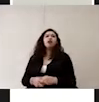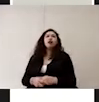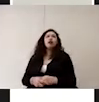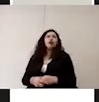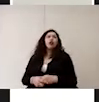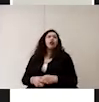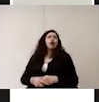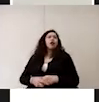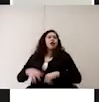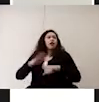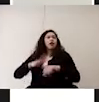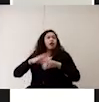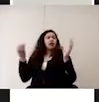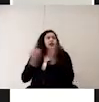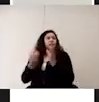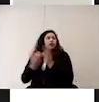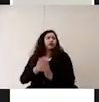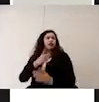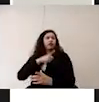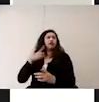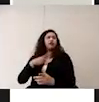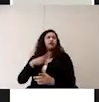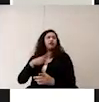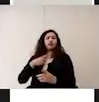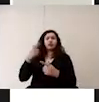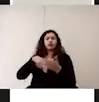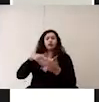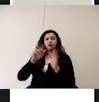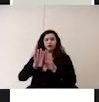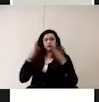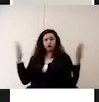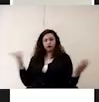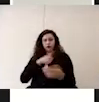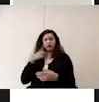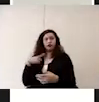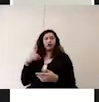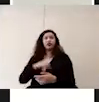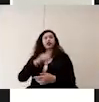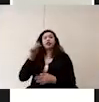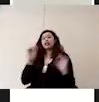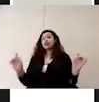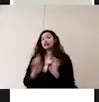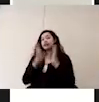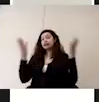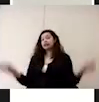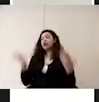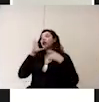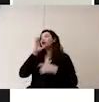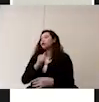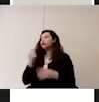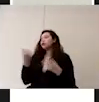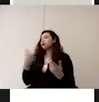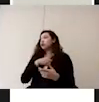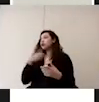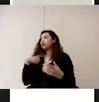idealmente las clases deben ser en lugares abiertos y en caso de no tener esa posibilidad se debe